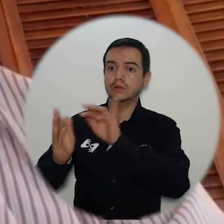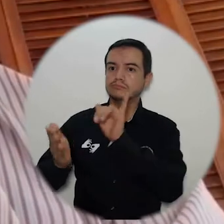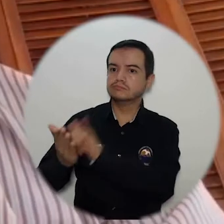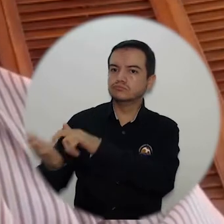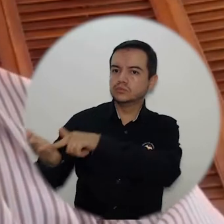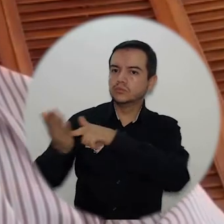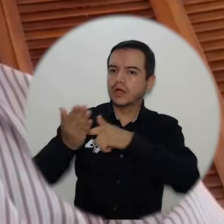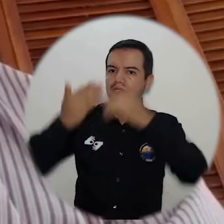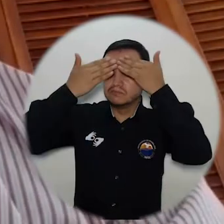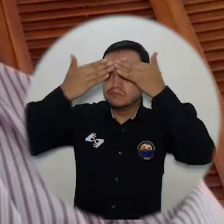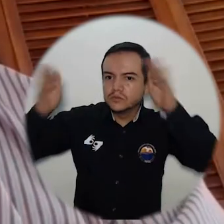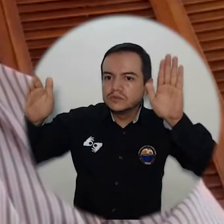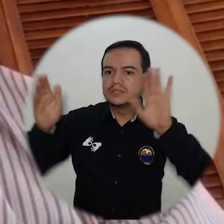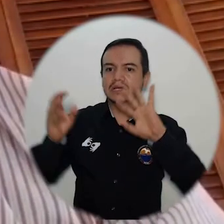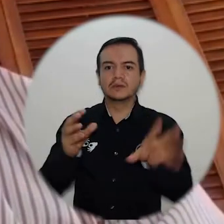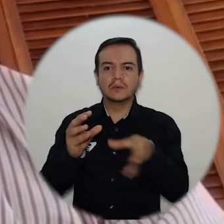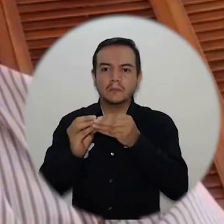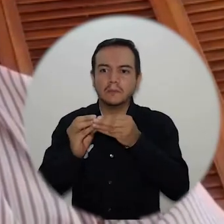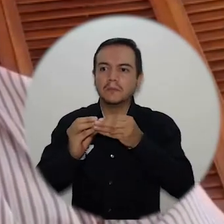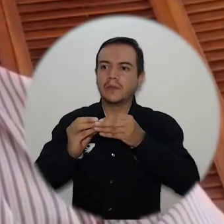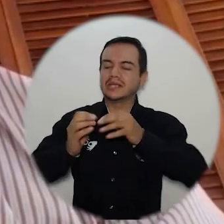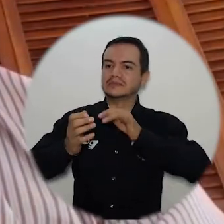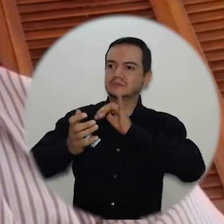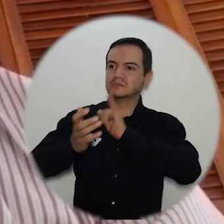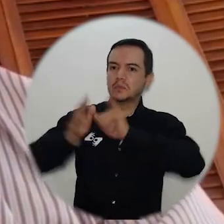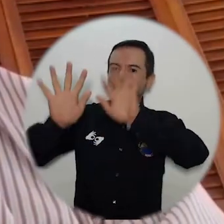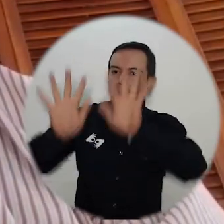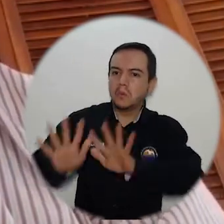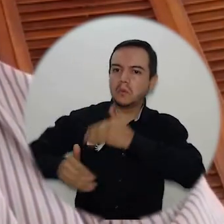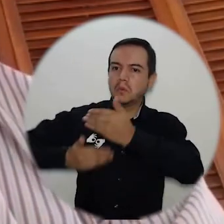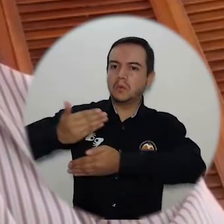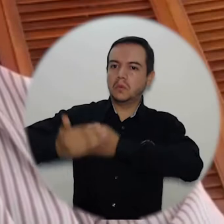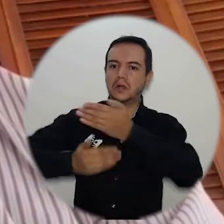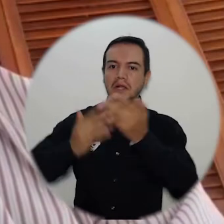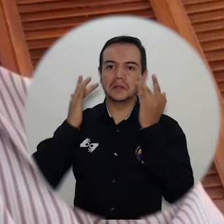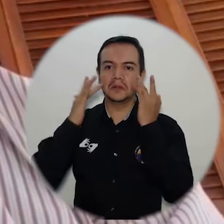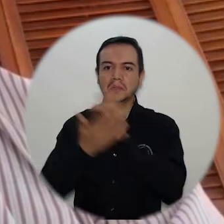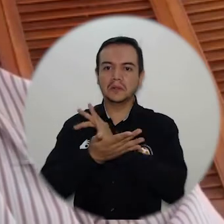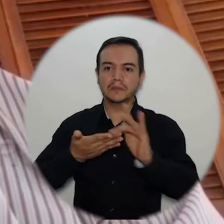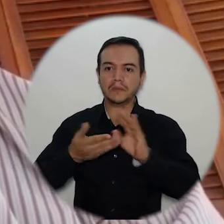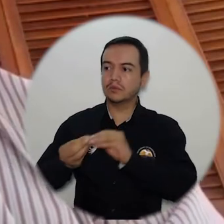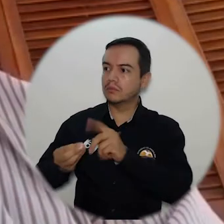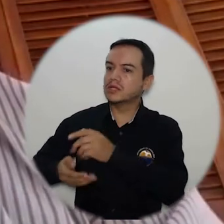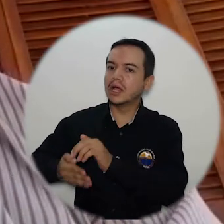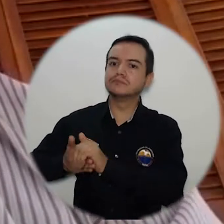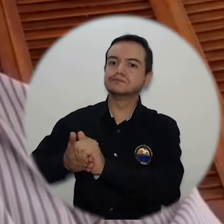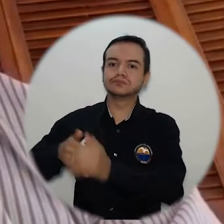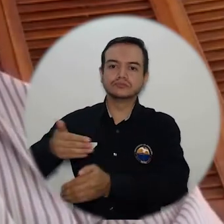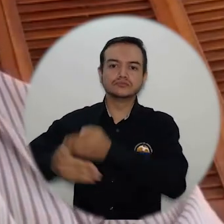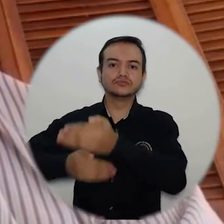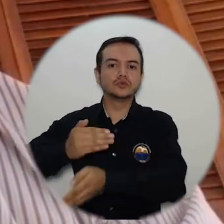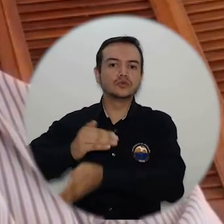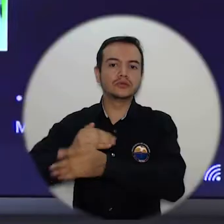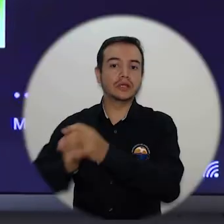democrático transparente y que dio como final un resultado de una continuidad en las políticas que